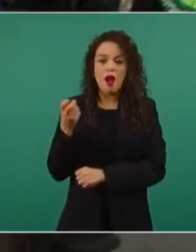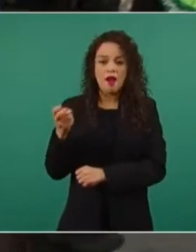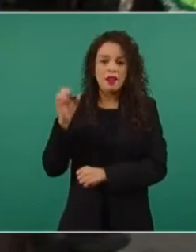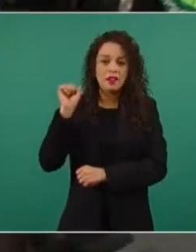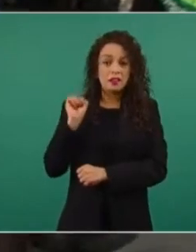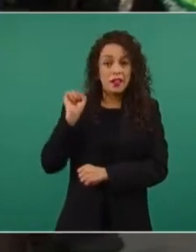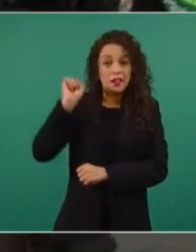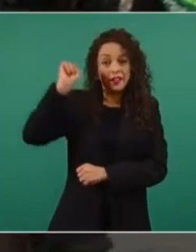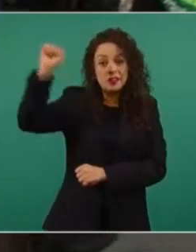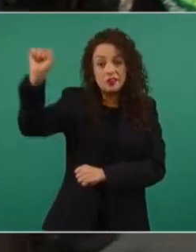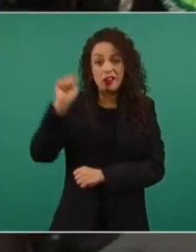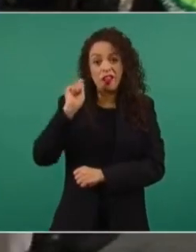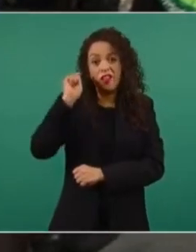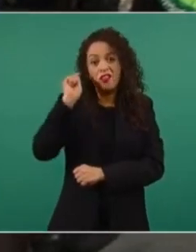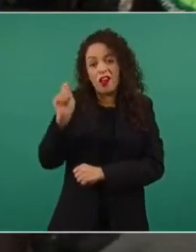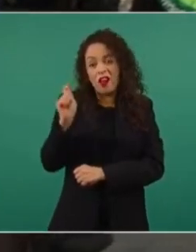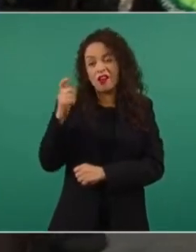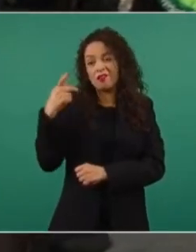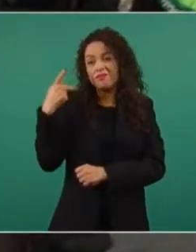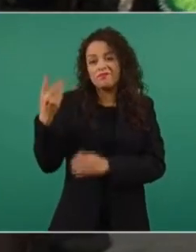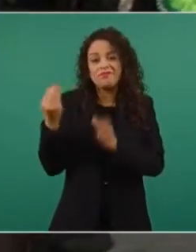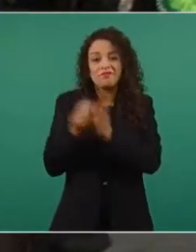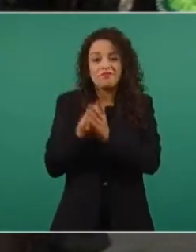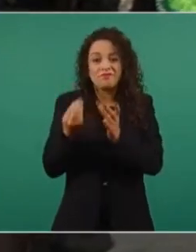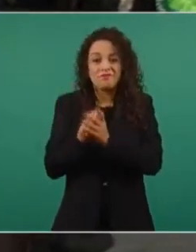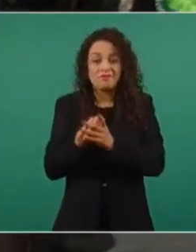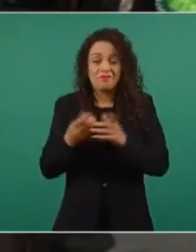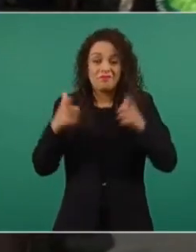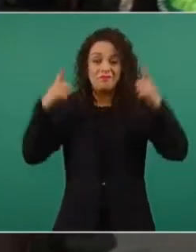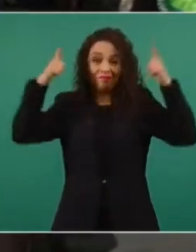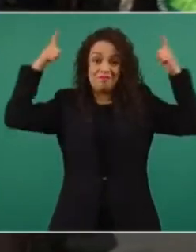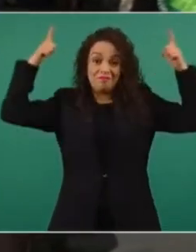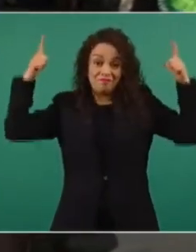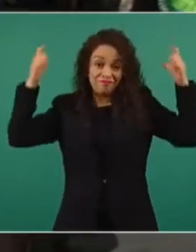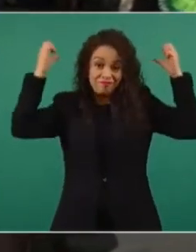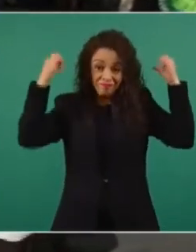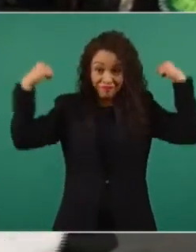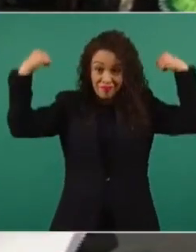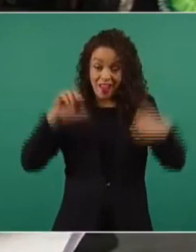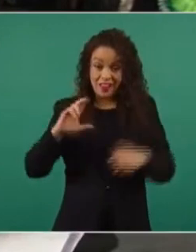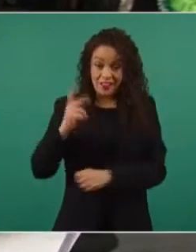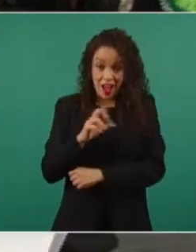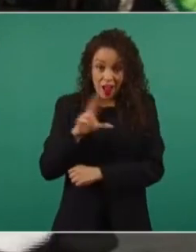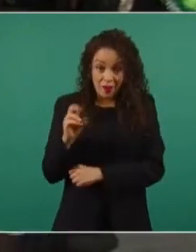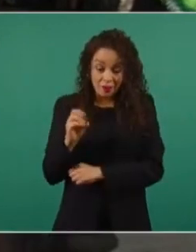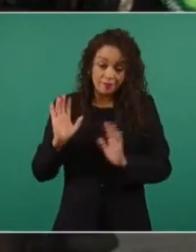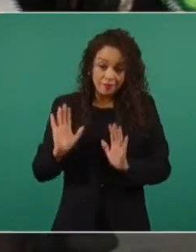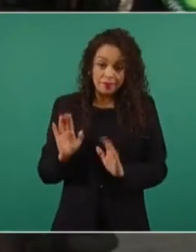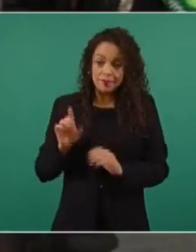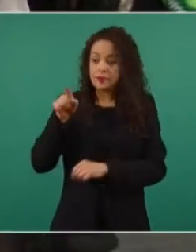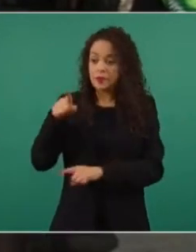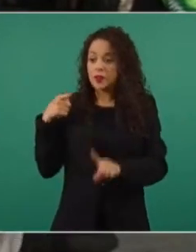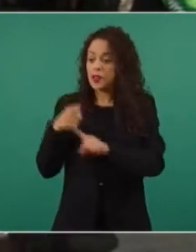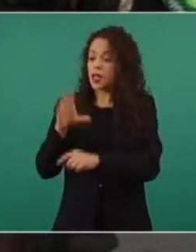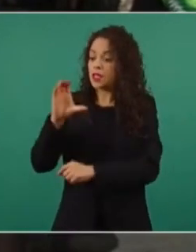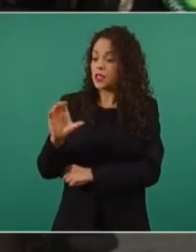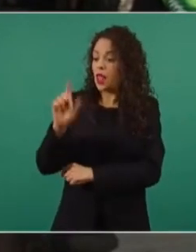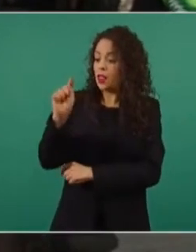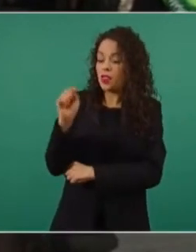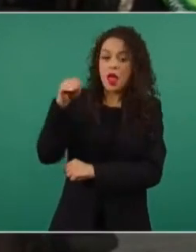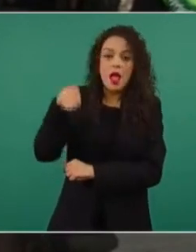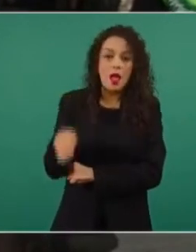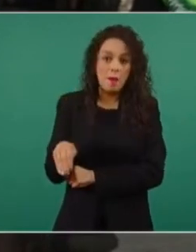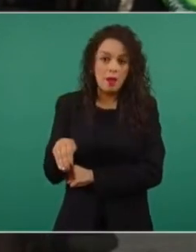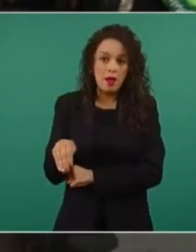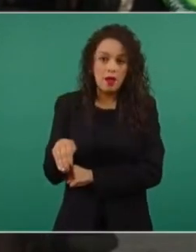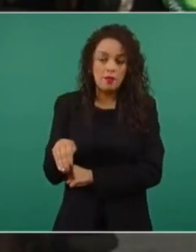así me dijo ella, porque hablé con ella personalmente, directamente de la C-T-M, en el caso de su